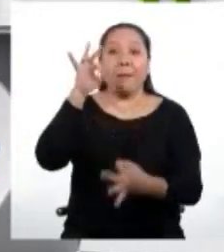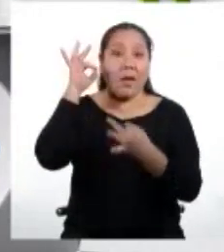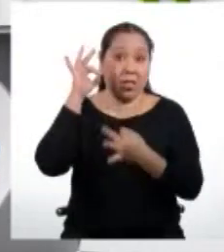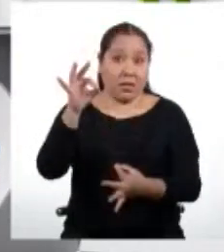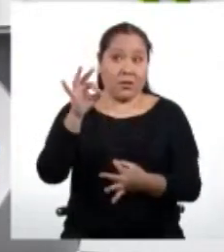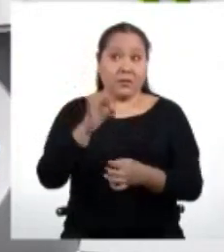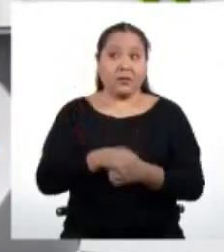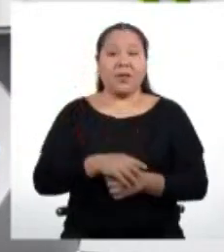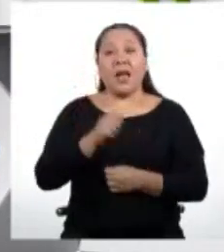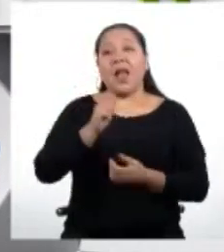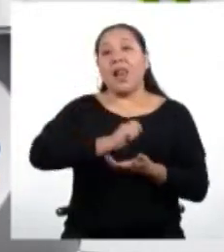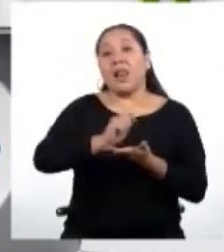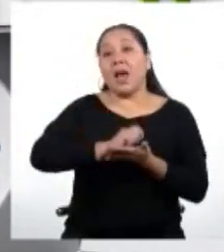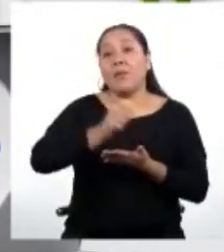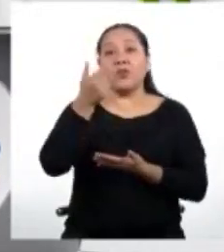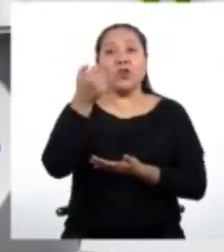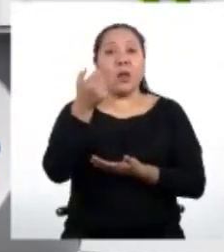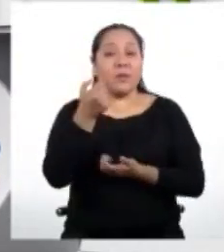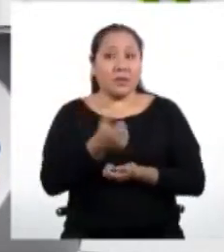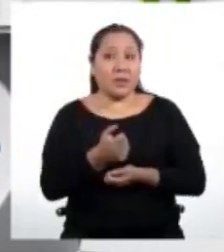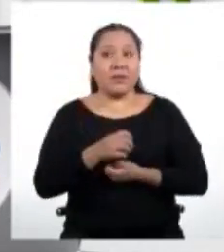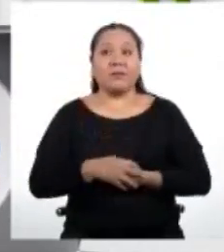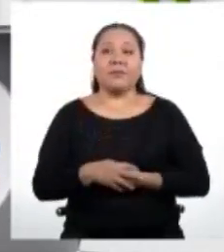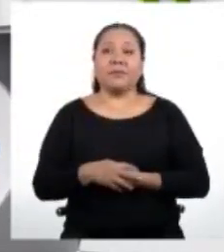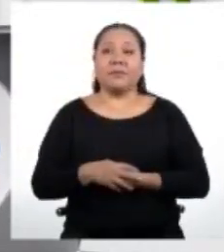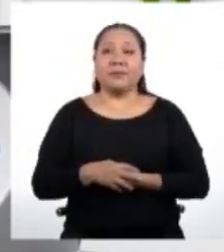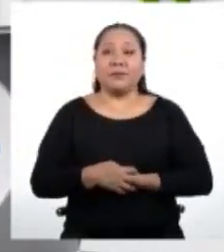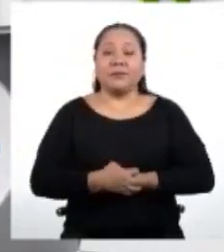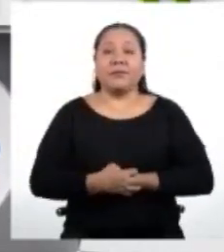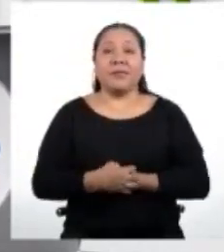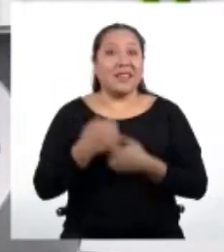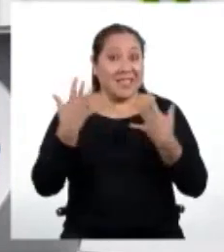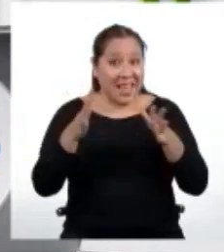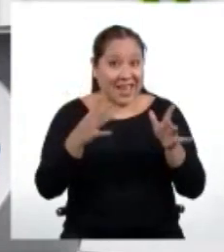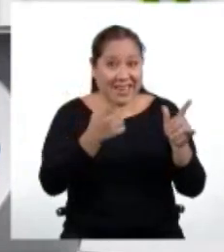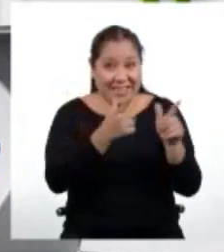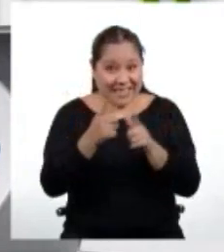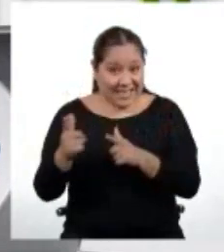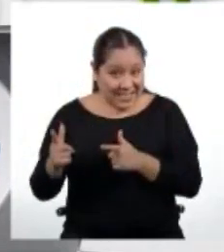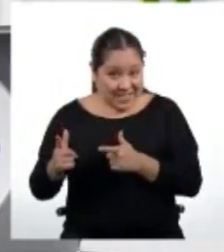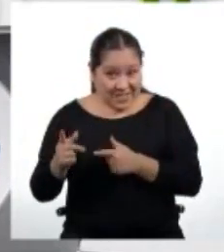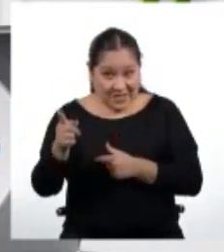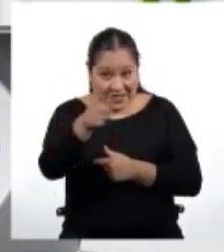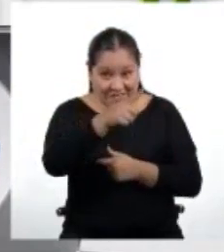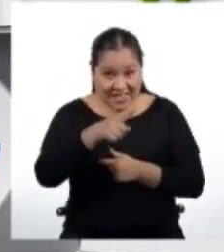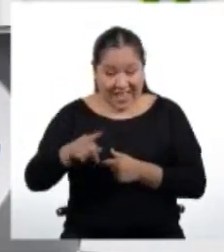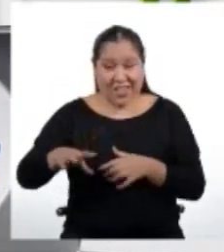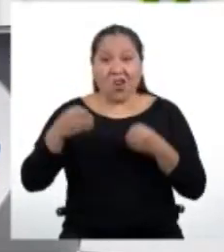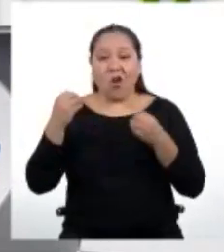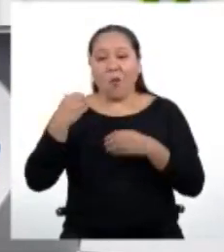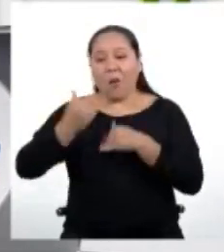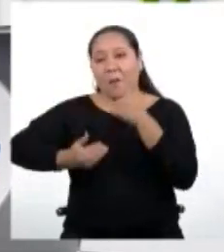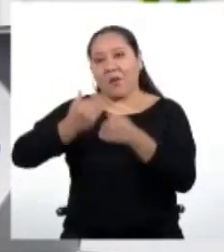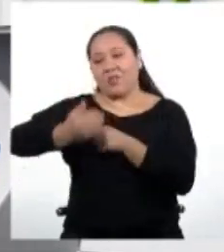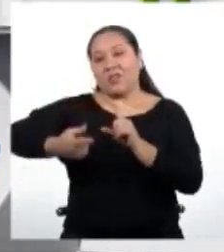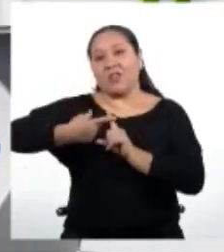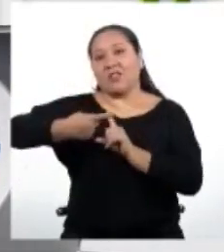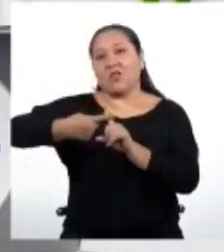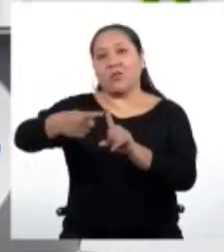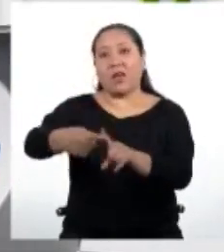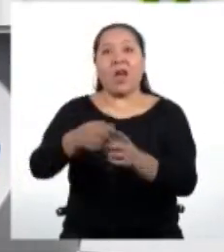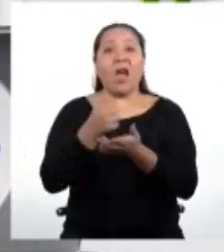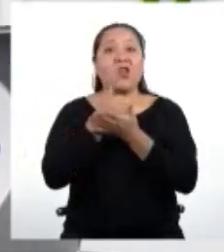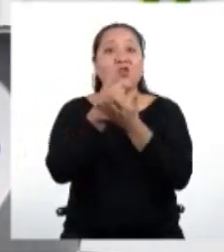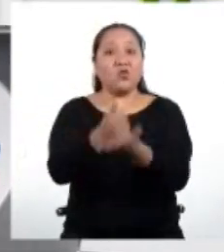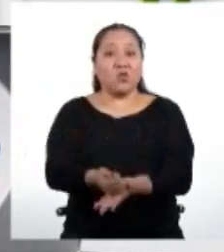y lápiz o lapicero. Entonces, ¿están listas y listos para saber cómo las progresiones aritméticas nos pueden